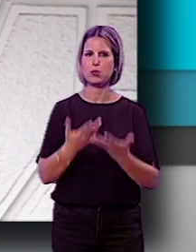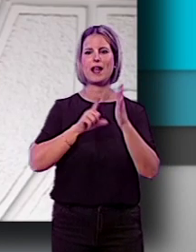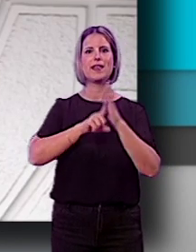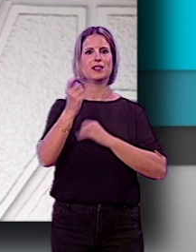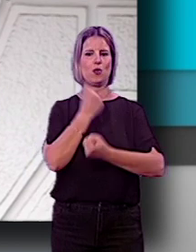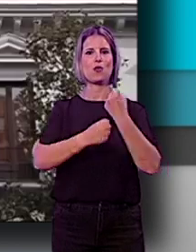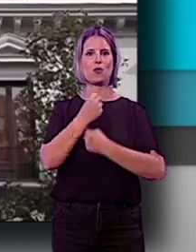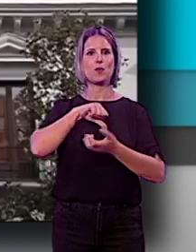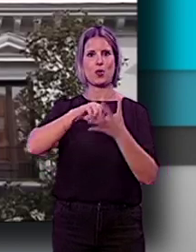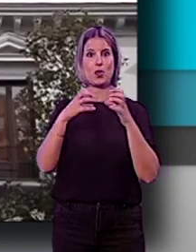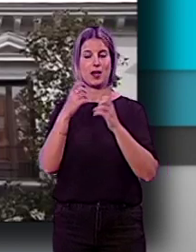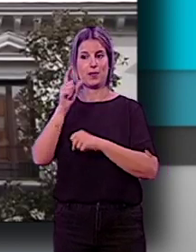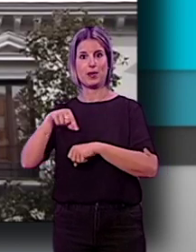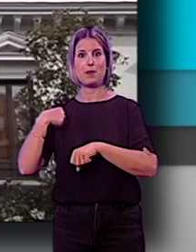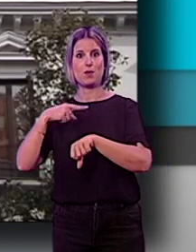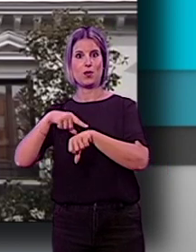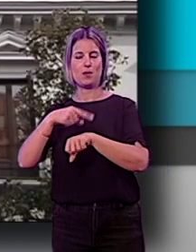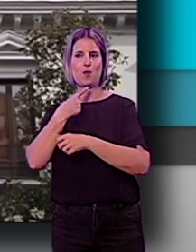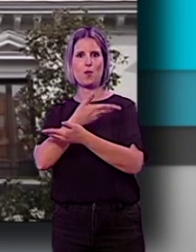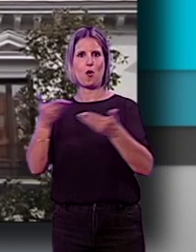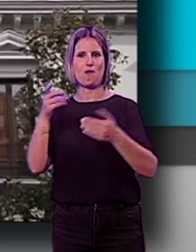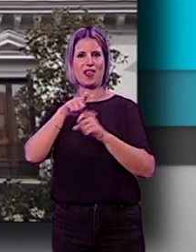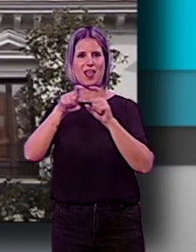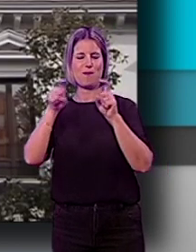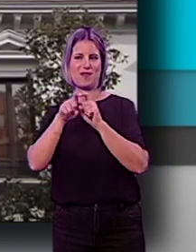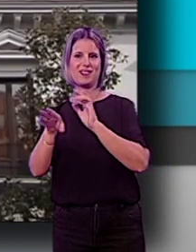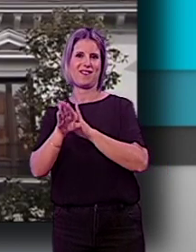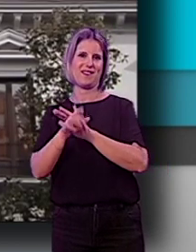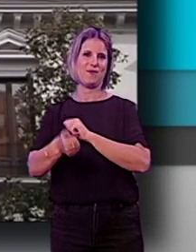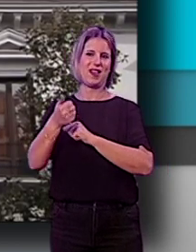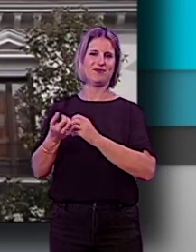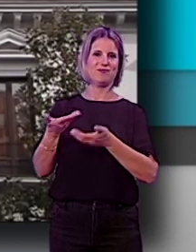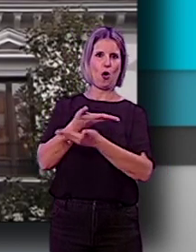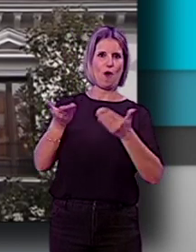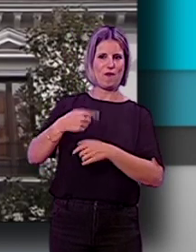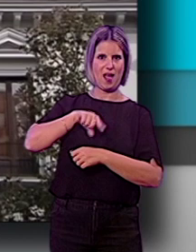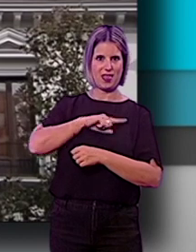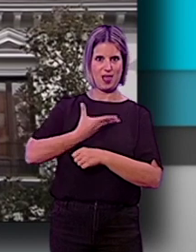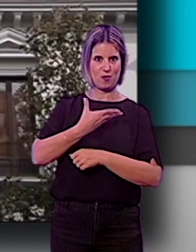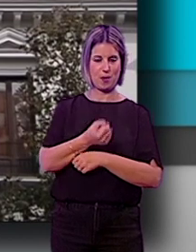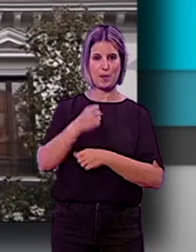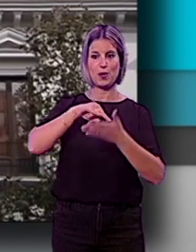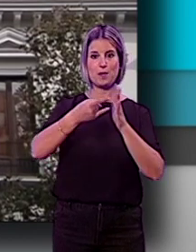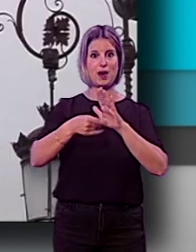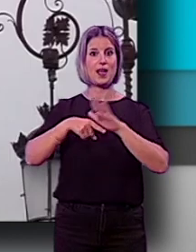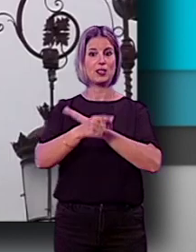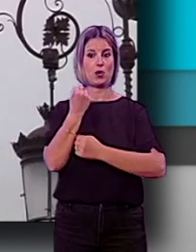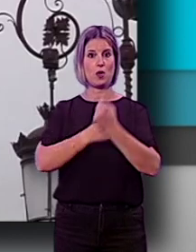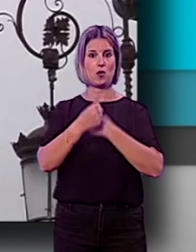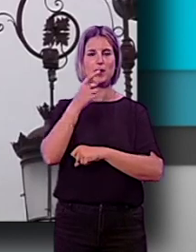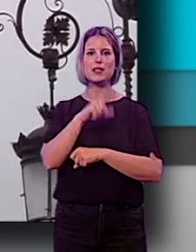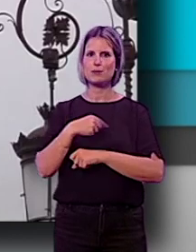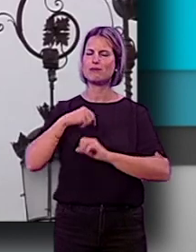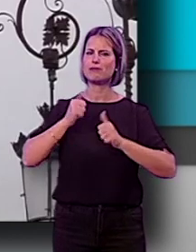económico de nuestra ciudad, a la vez que reactiva la confianza de las empresas en el ayuntamiento. Además, dentro del plan de gestión económica, se ha